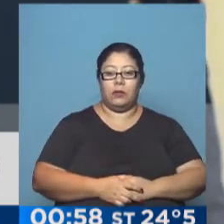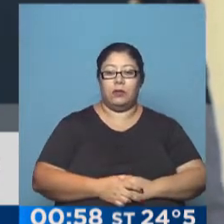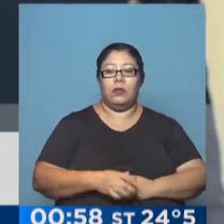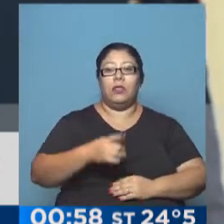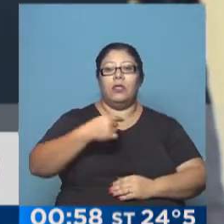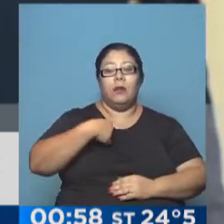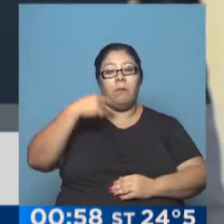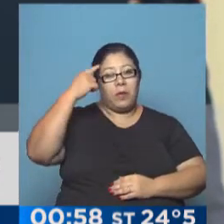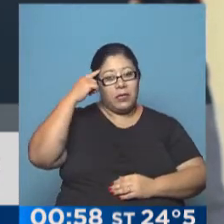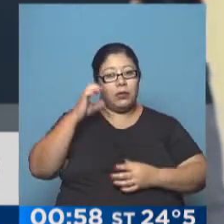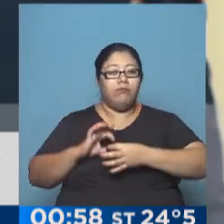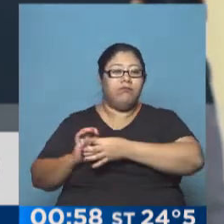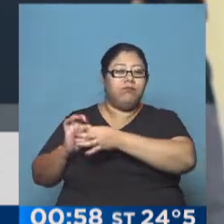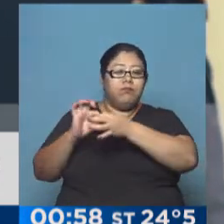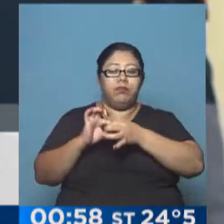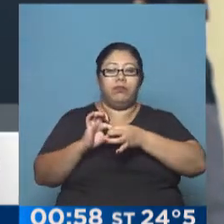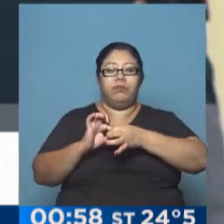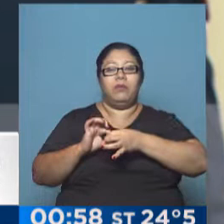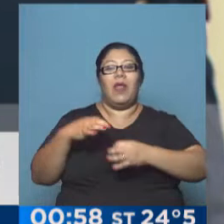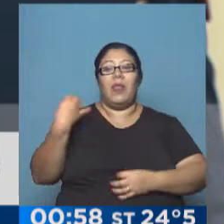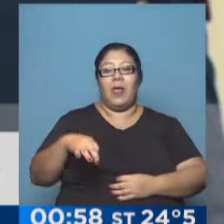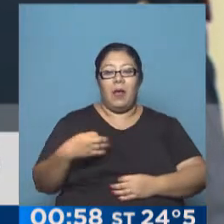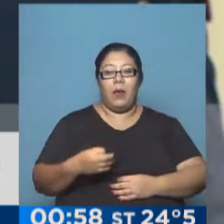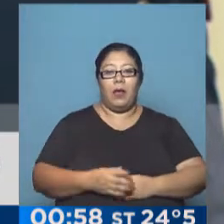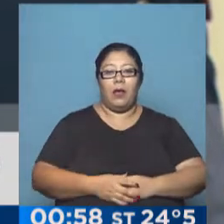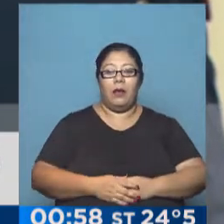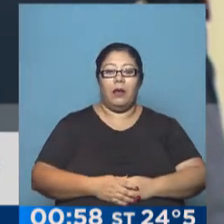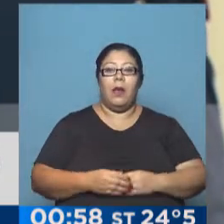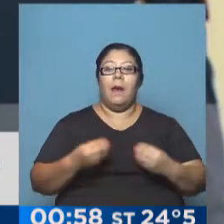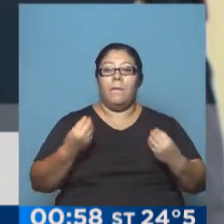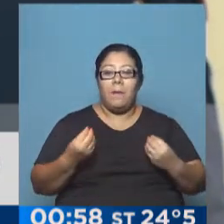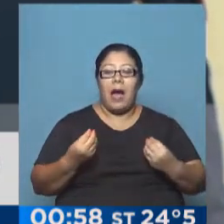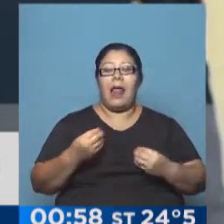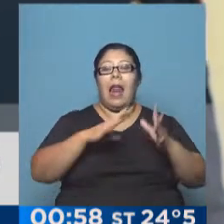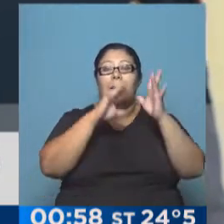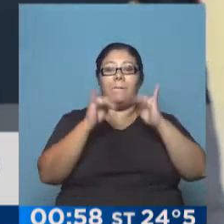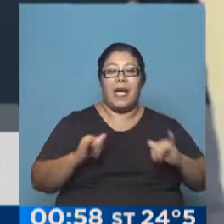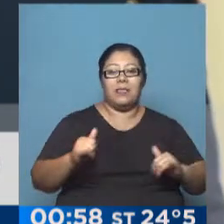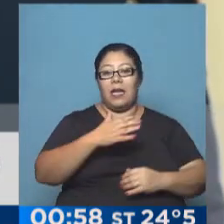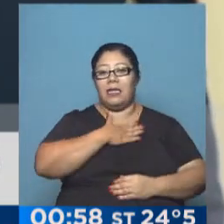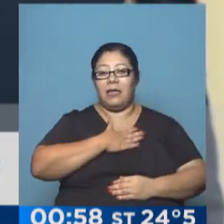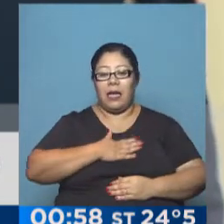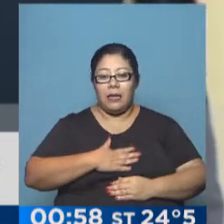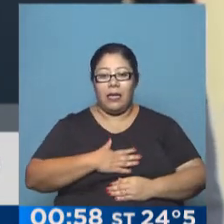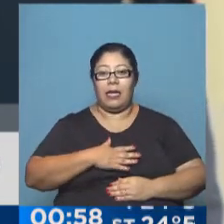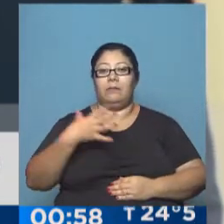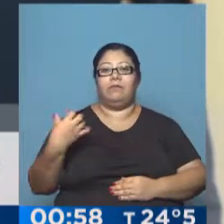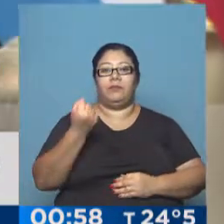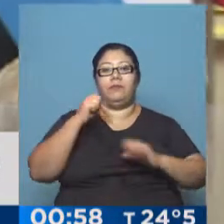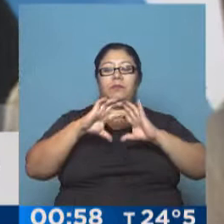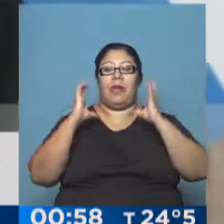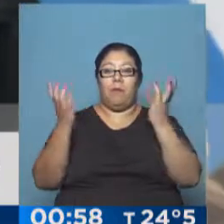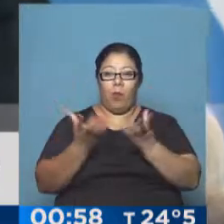en la tarea de conquistar cada vez más tranquilidad y paz para nuestro mundo.